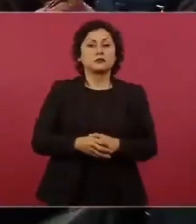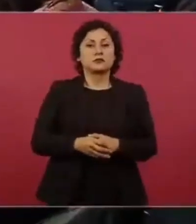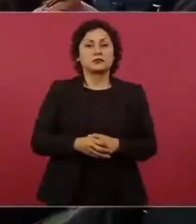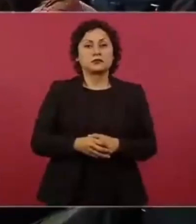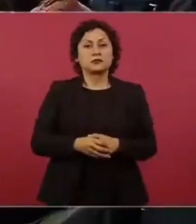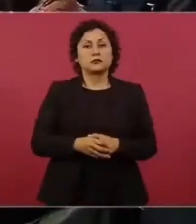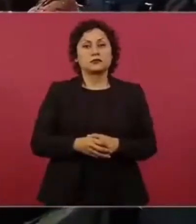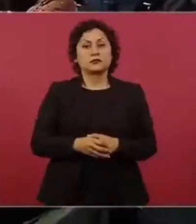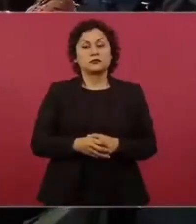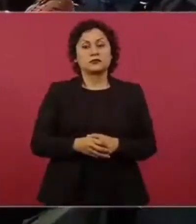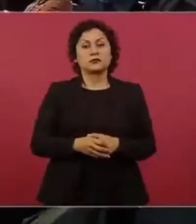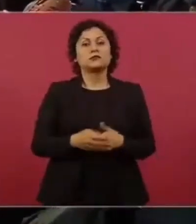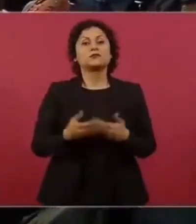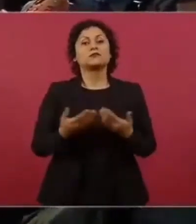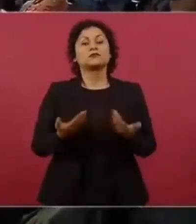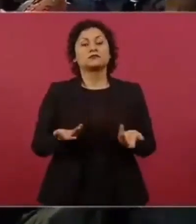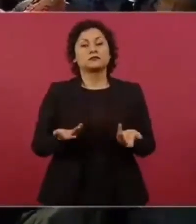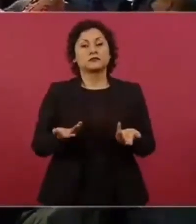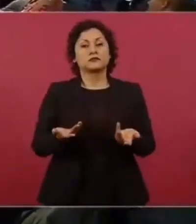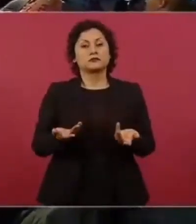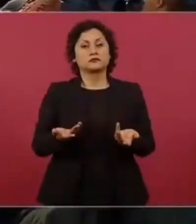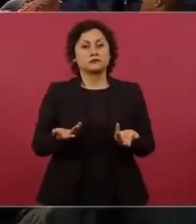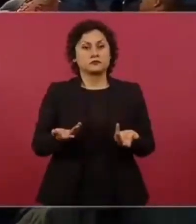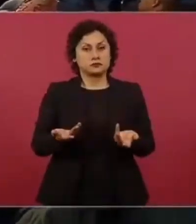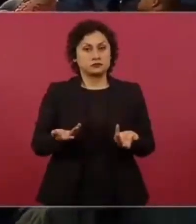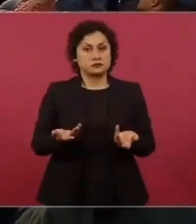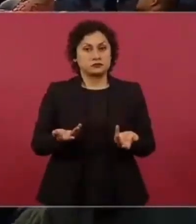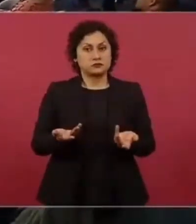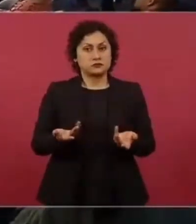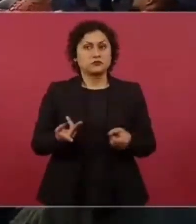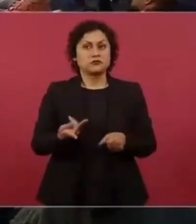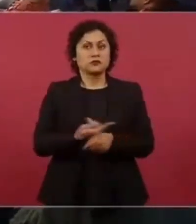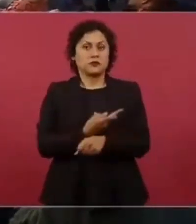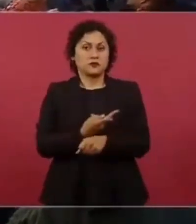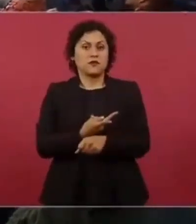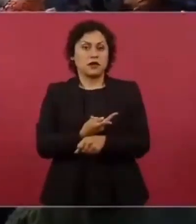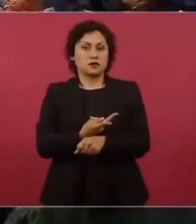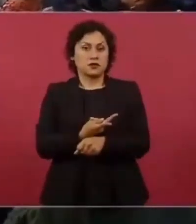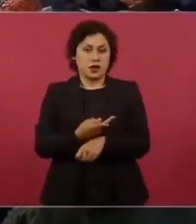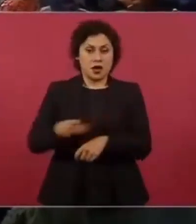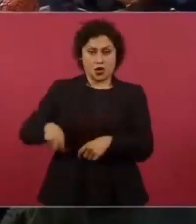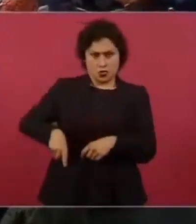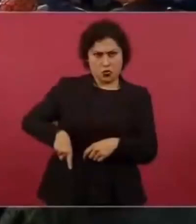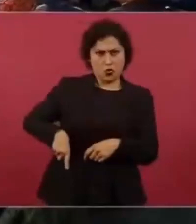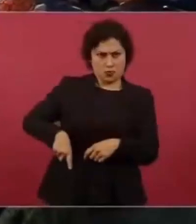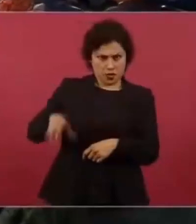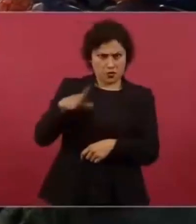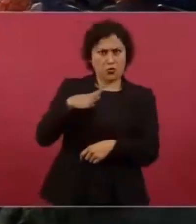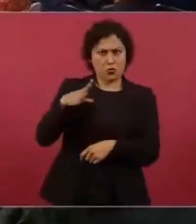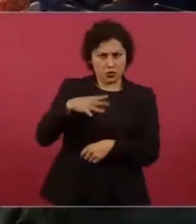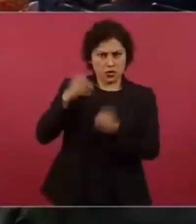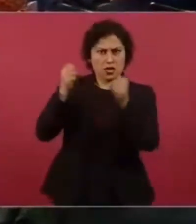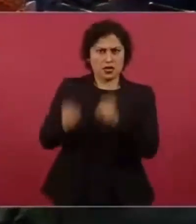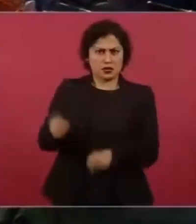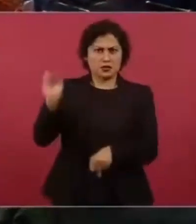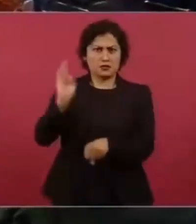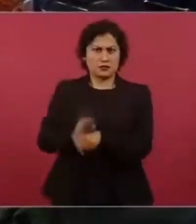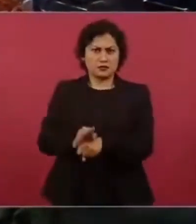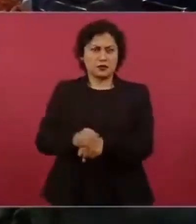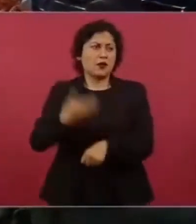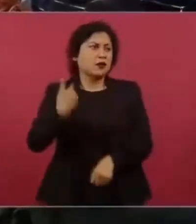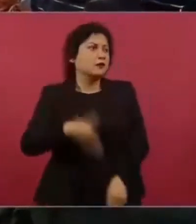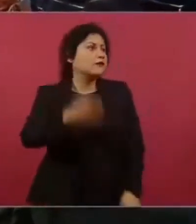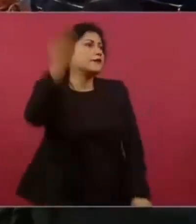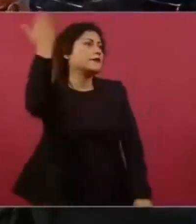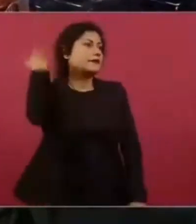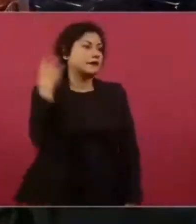Entonces, ¿por qué no el Estado tiene un asegurador? Tenía. Tenía, por eso.